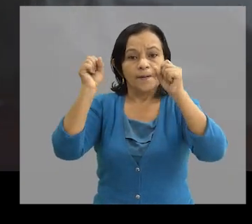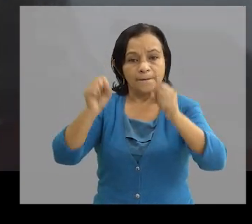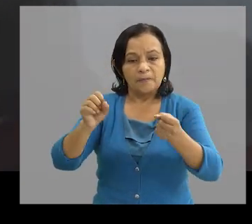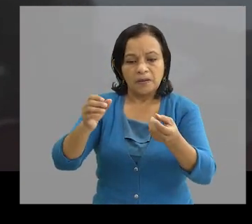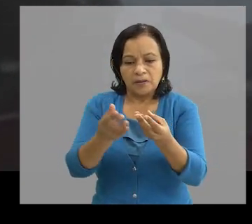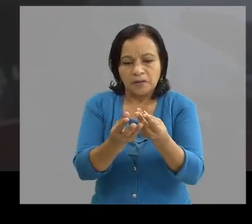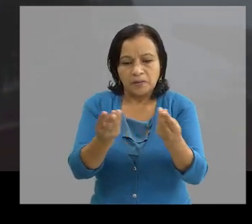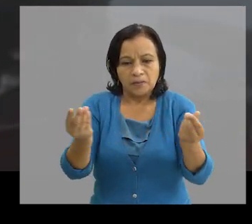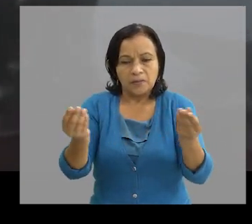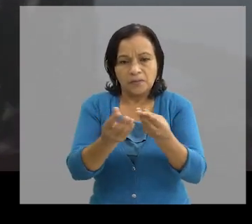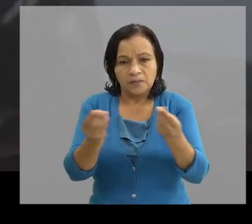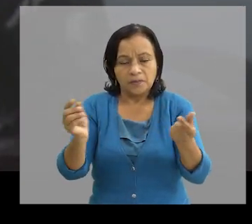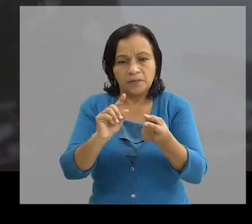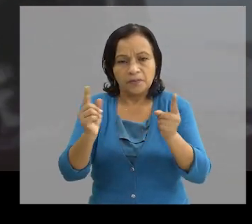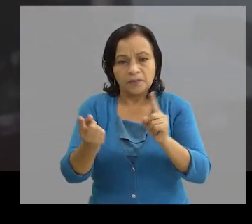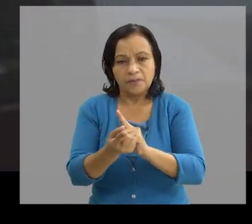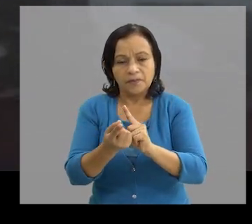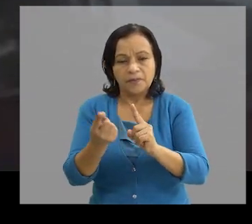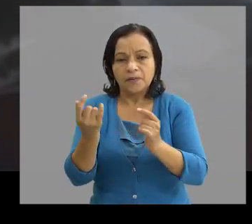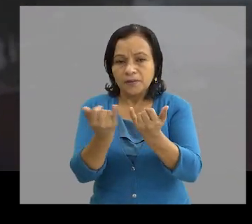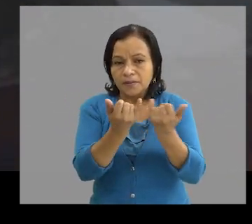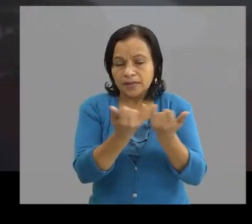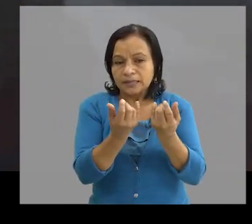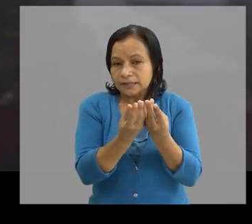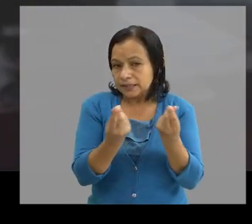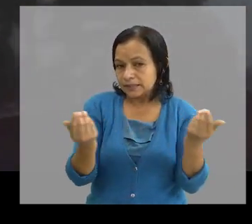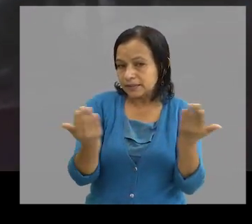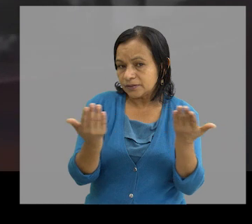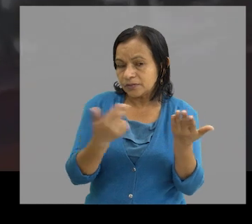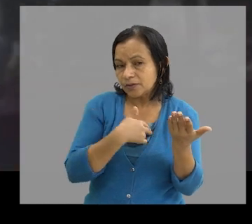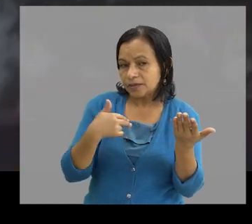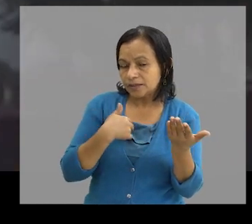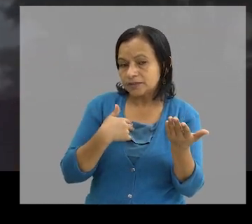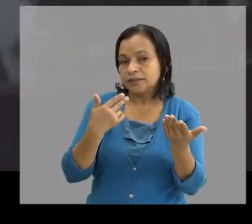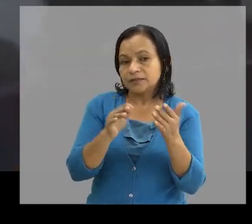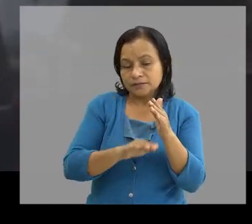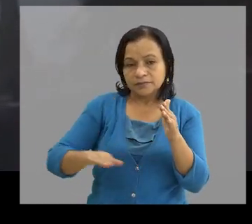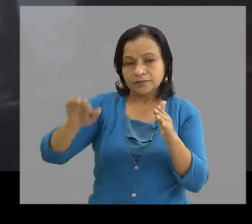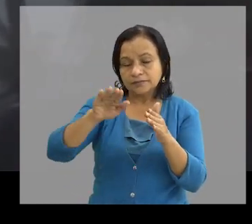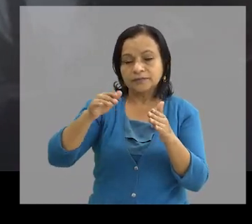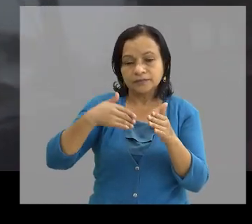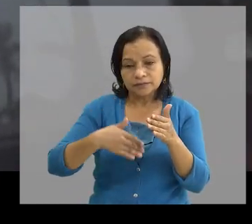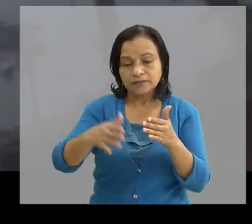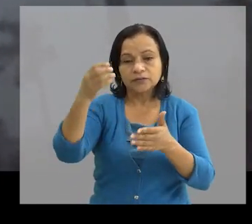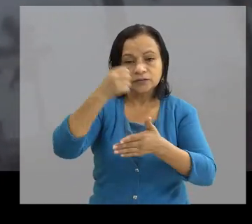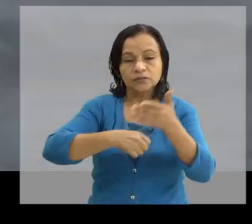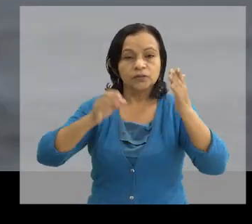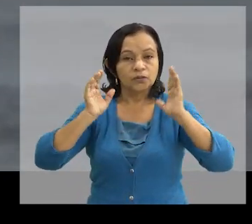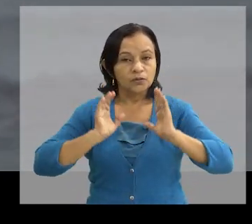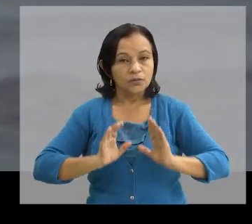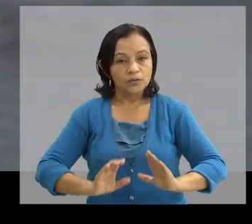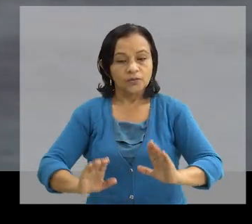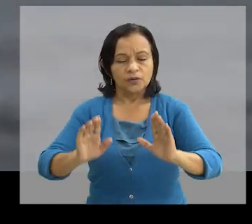erosionar, transportar y depositar partículas de suelos Así como generar daños a través del impacto de su fuerza física